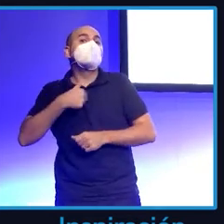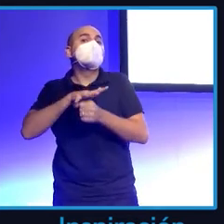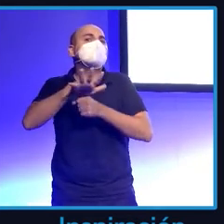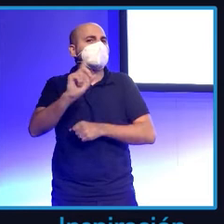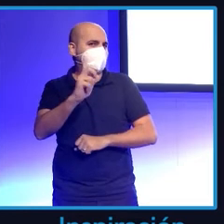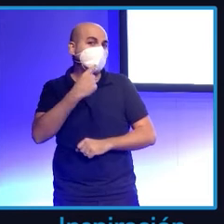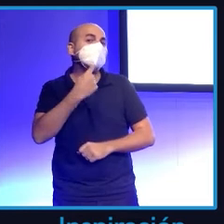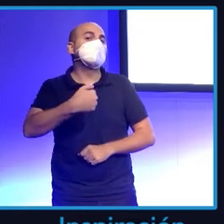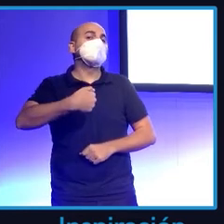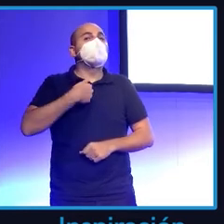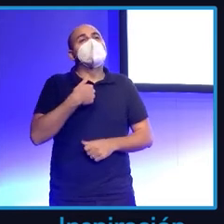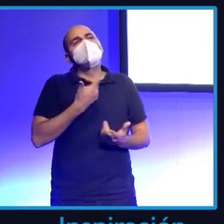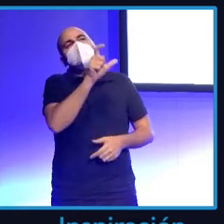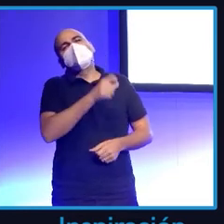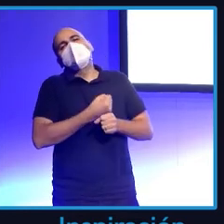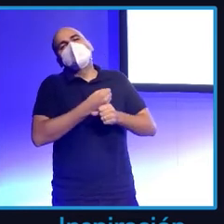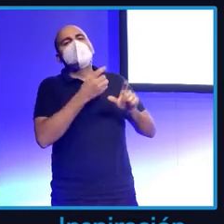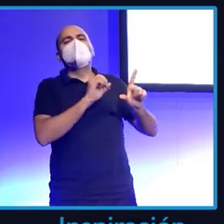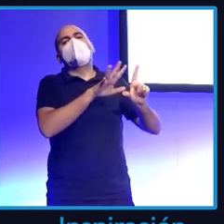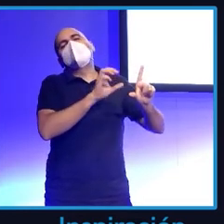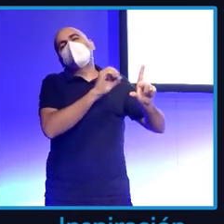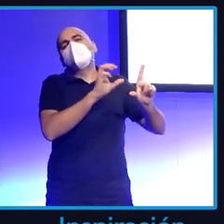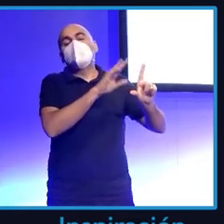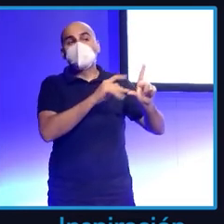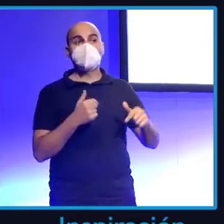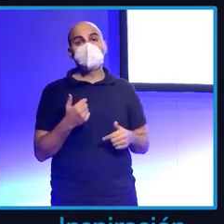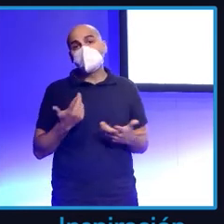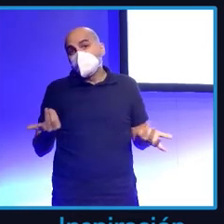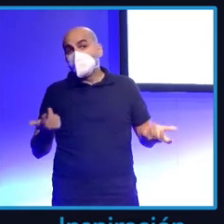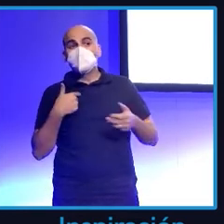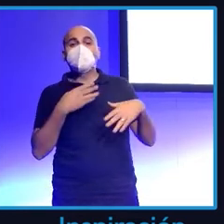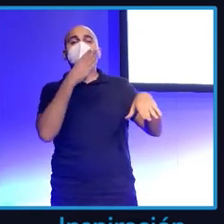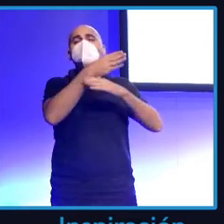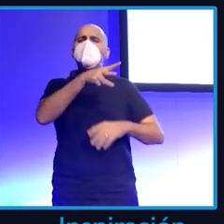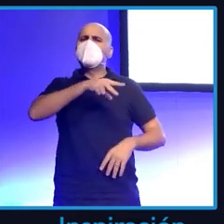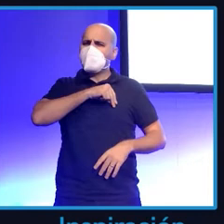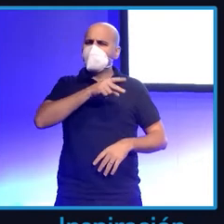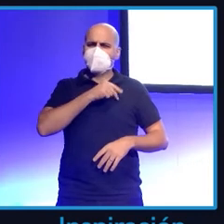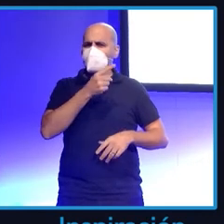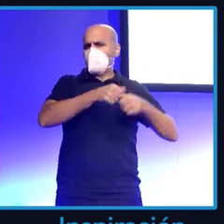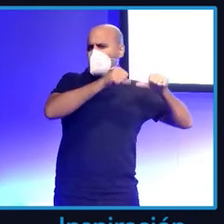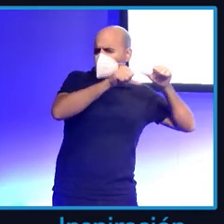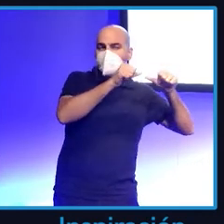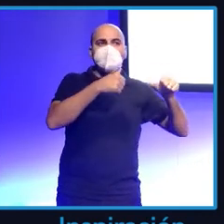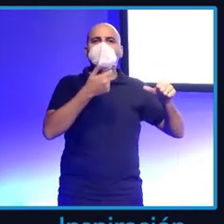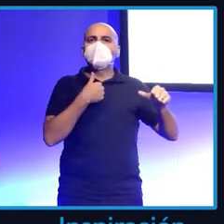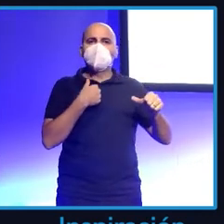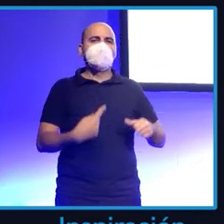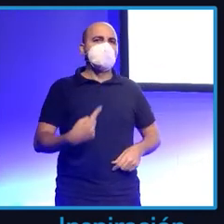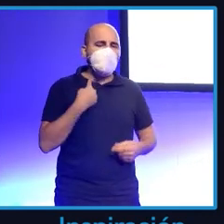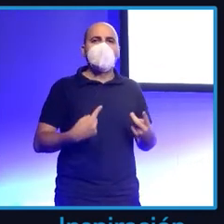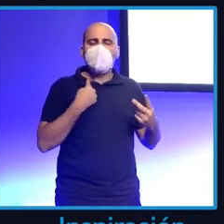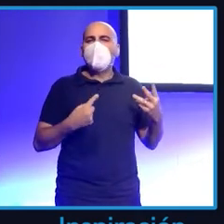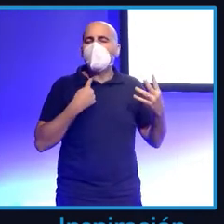entonces yo iba a premios y tal, perdí a todos, perdí siete premios consecutivos, uno detrás de otro.